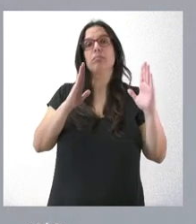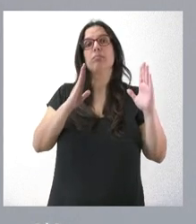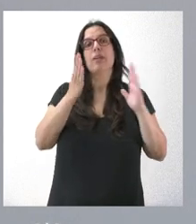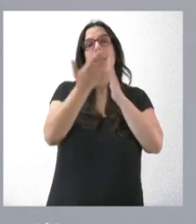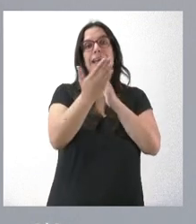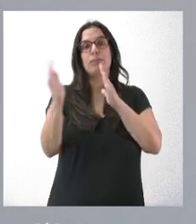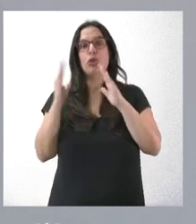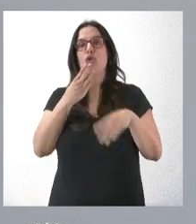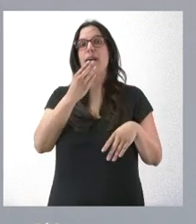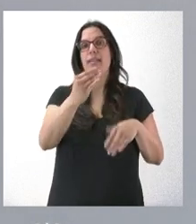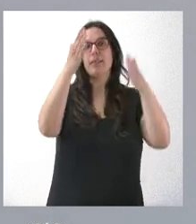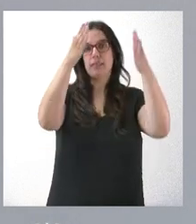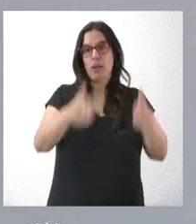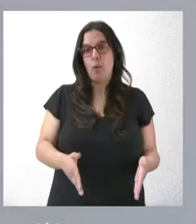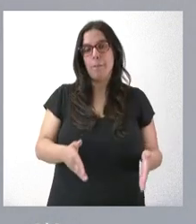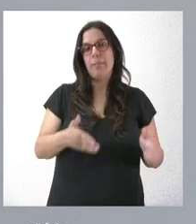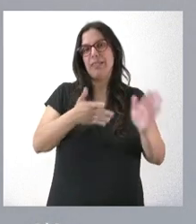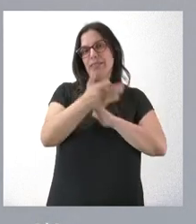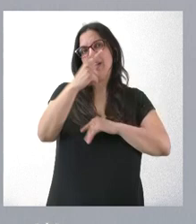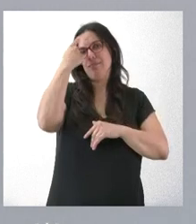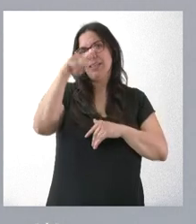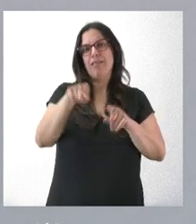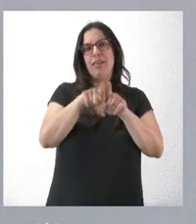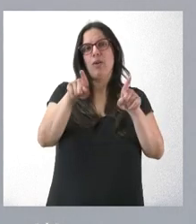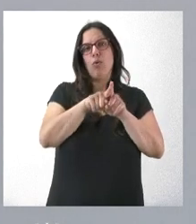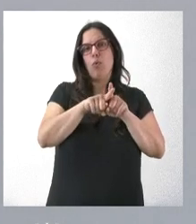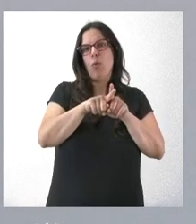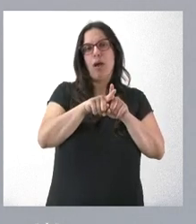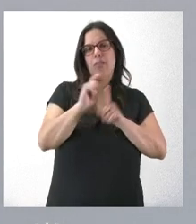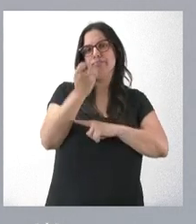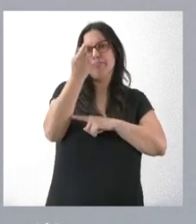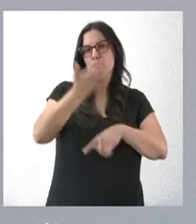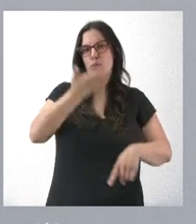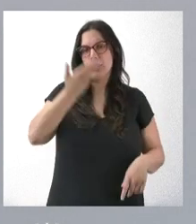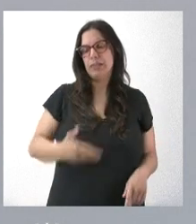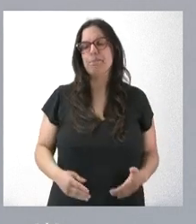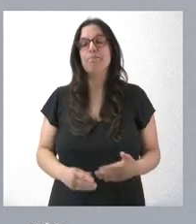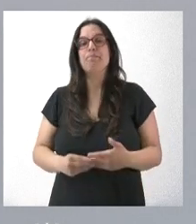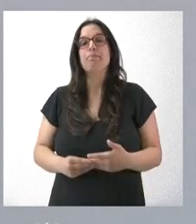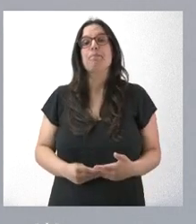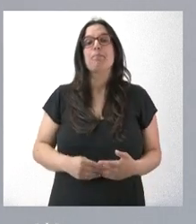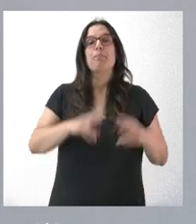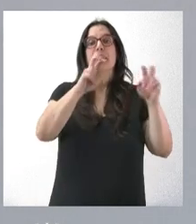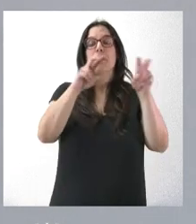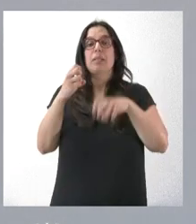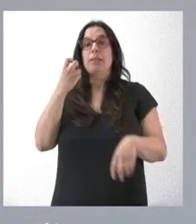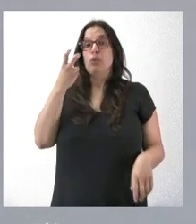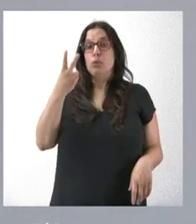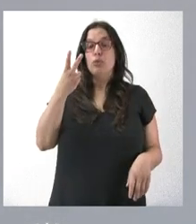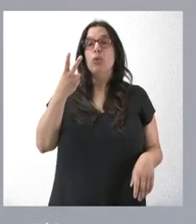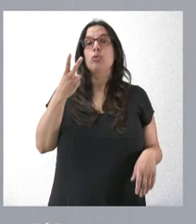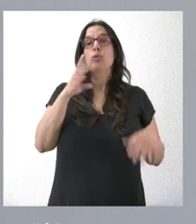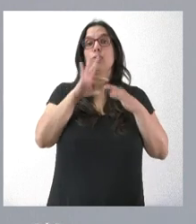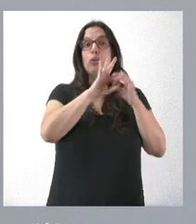edades del hombre, que es uno de los hitos más importantes de nuestra comunidad autónoma. Los dos asuntos siguientes corresponden a la